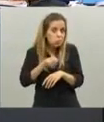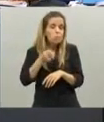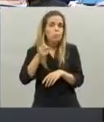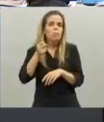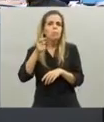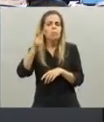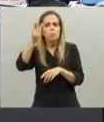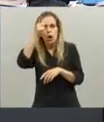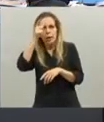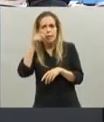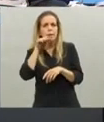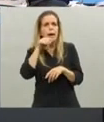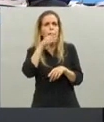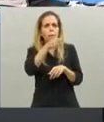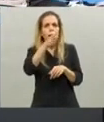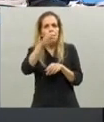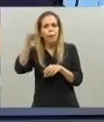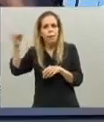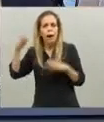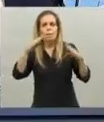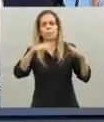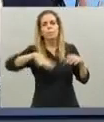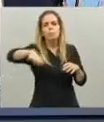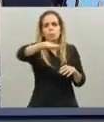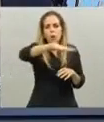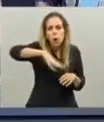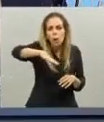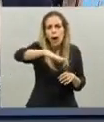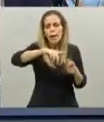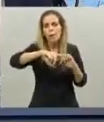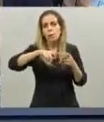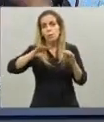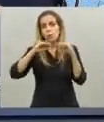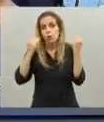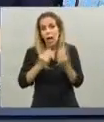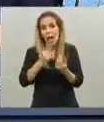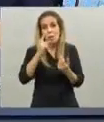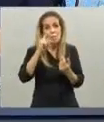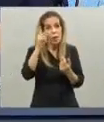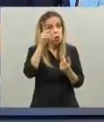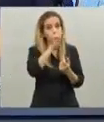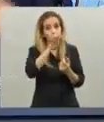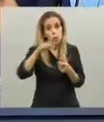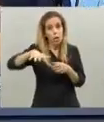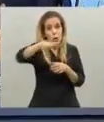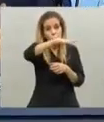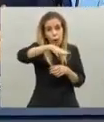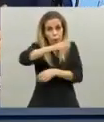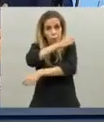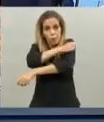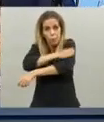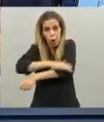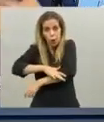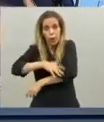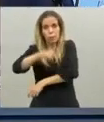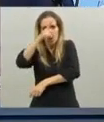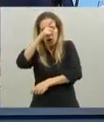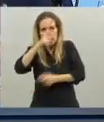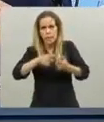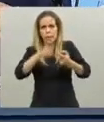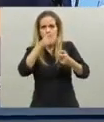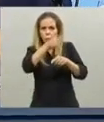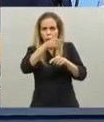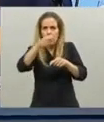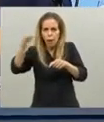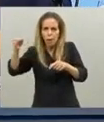las preguntas le golpearon la puerta lo estamos haciendo barrio por barrio son 1.800 pero estamos trabajando barrio por barrio para proveer lo